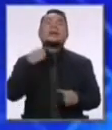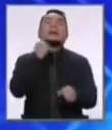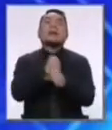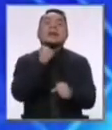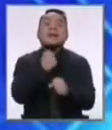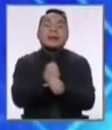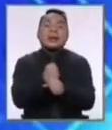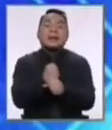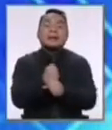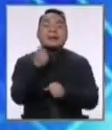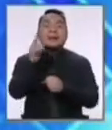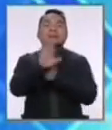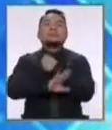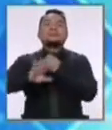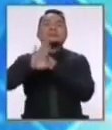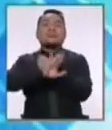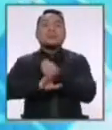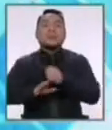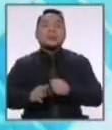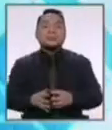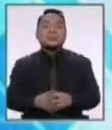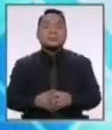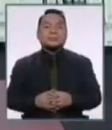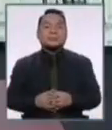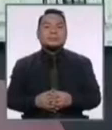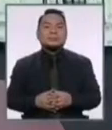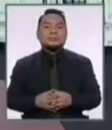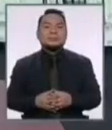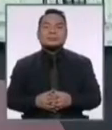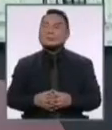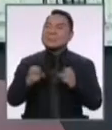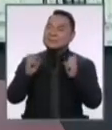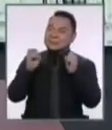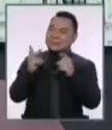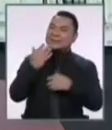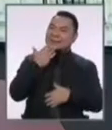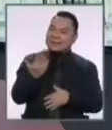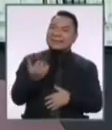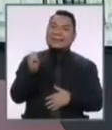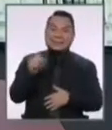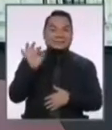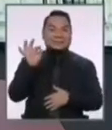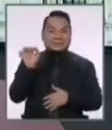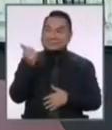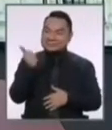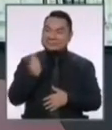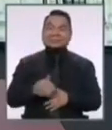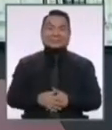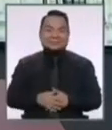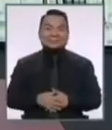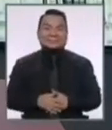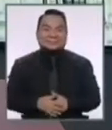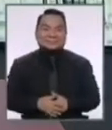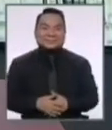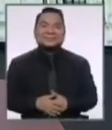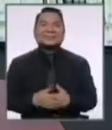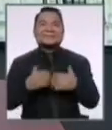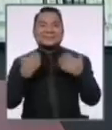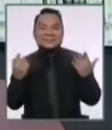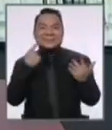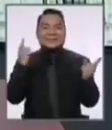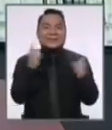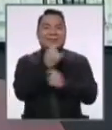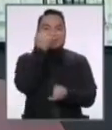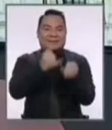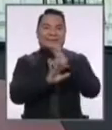Trabajar por la seguridad. Muy bien. Muchísimas gracias. Le agradezco además la precisión. Ahora sí vamos con la